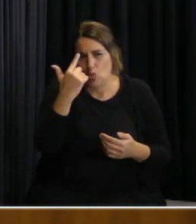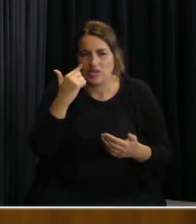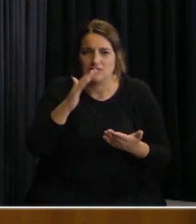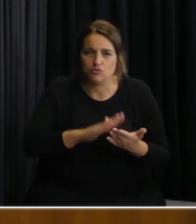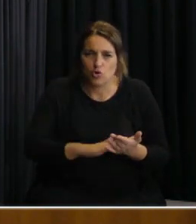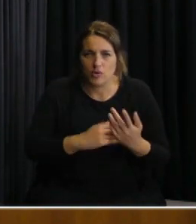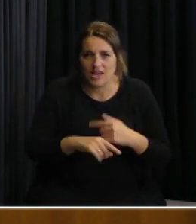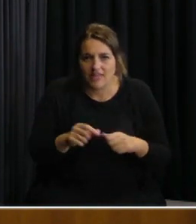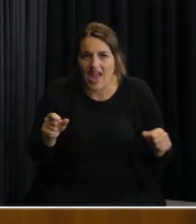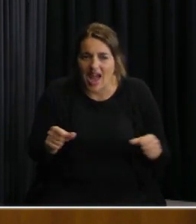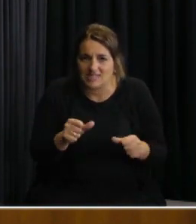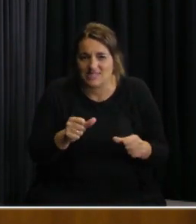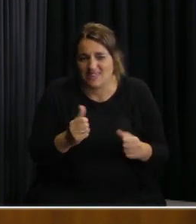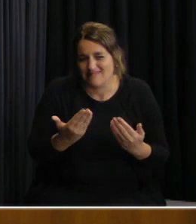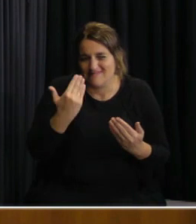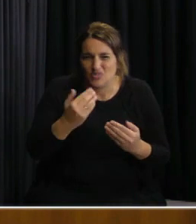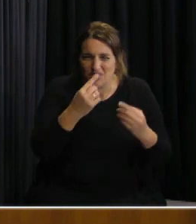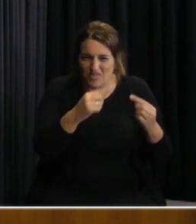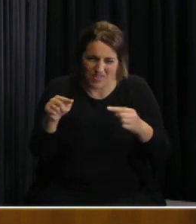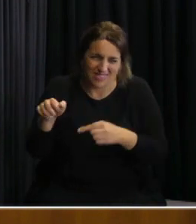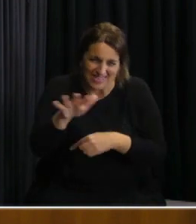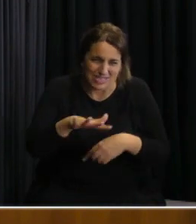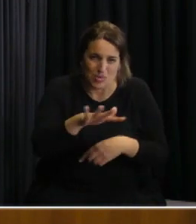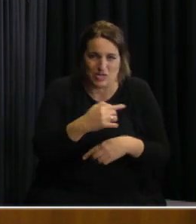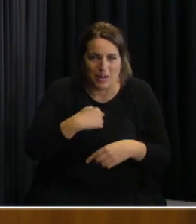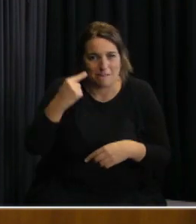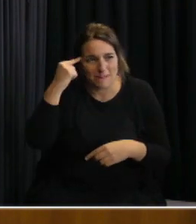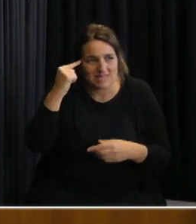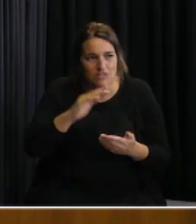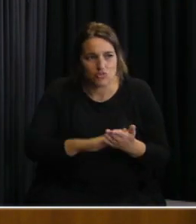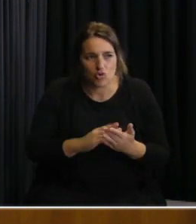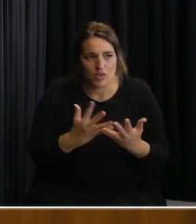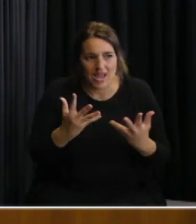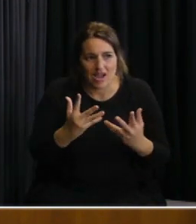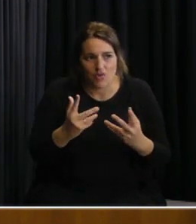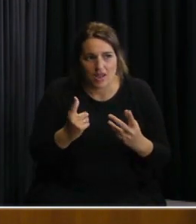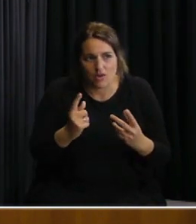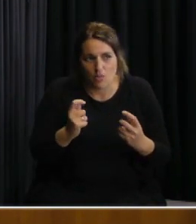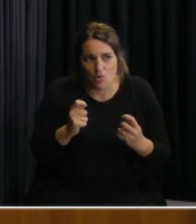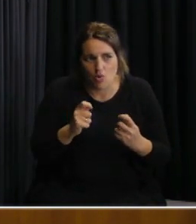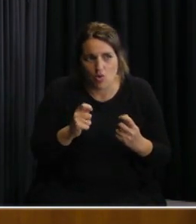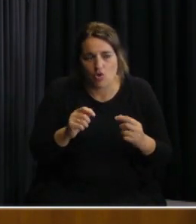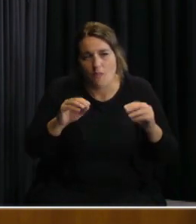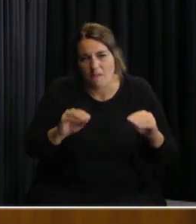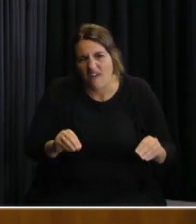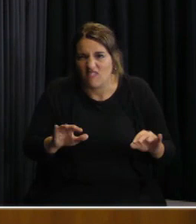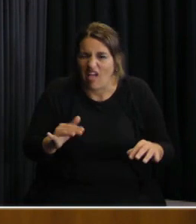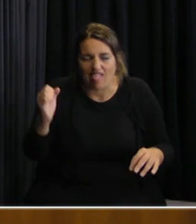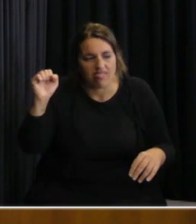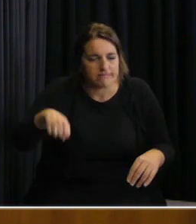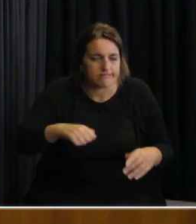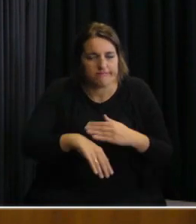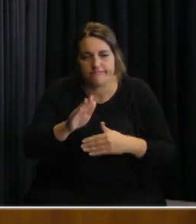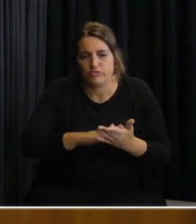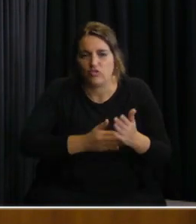lado y ajustar un poco teniendo pensando que desde que se movió la perilla digamos aflojando un poco las medidas y